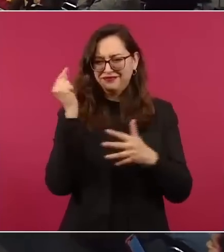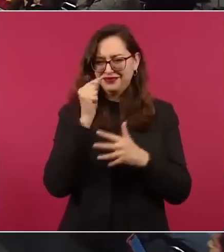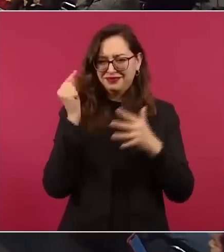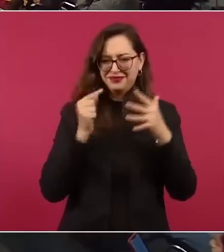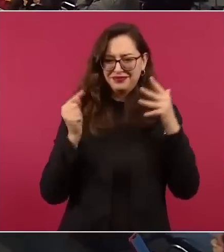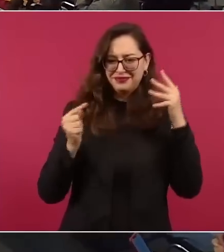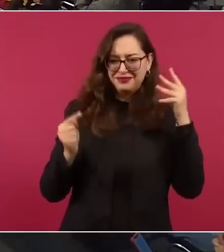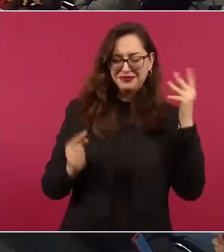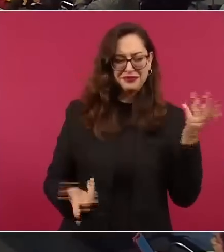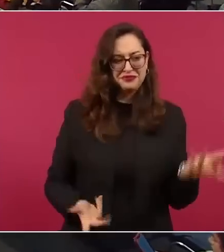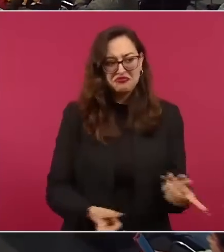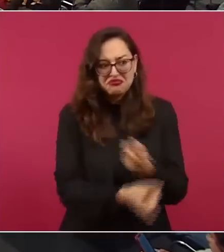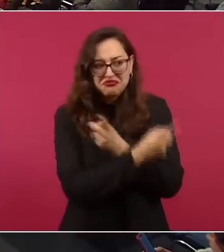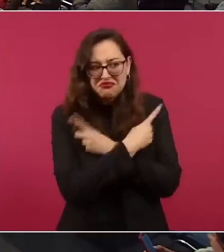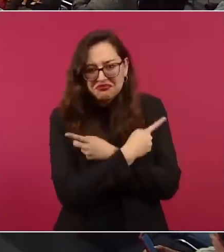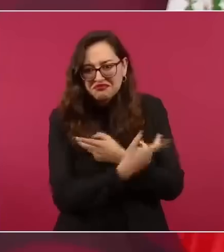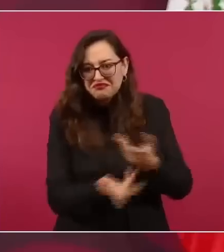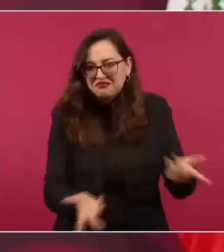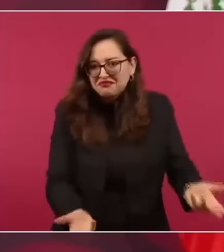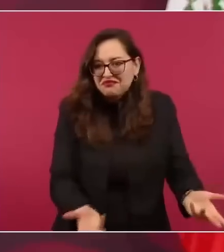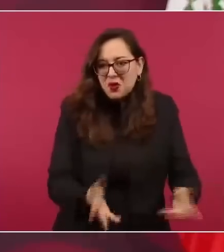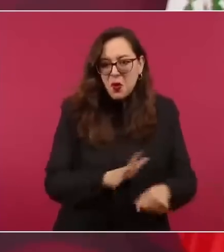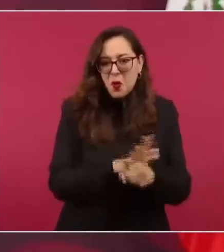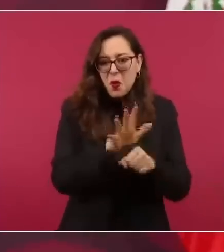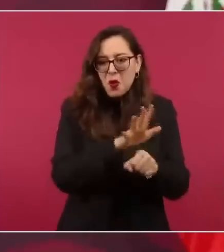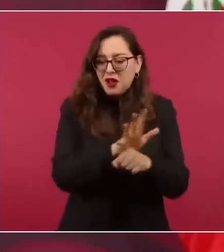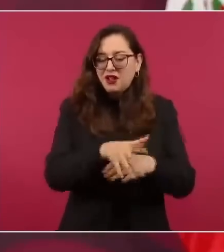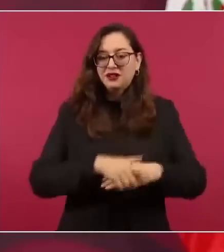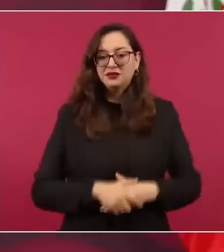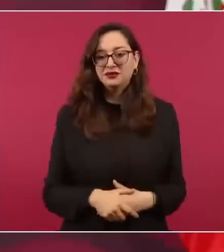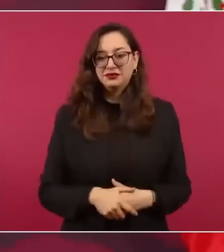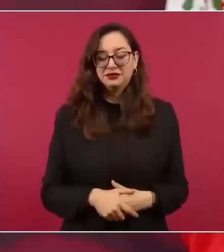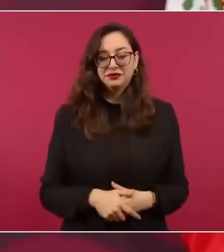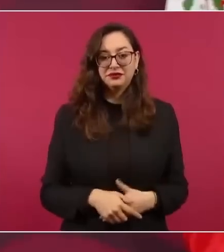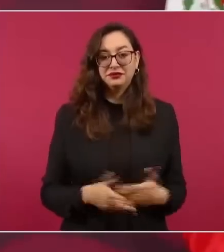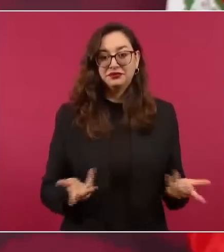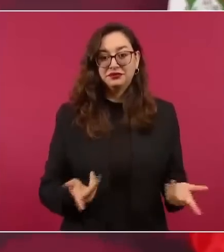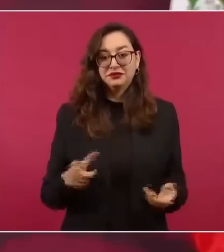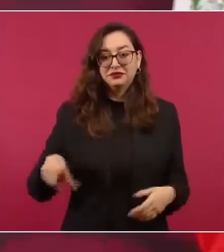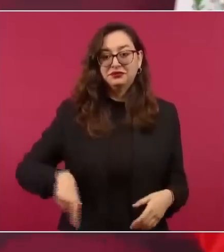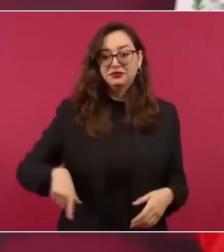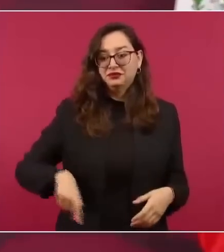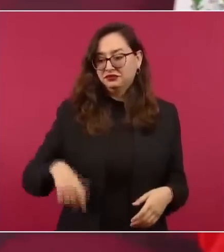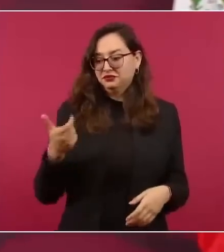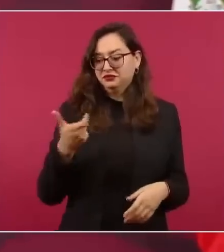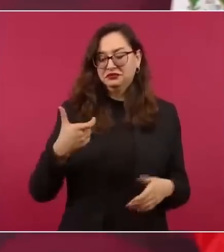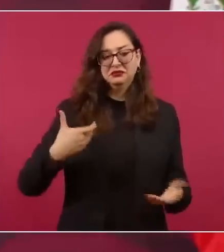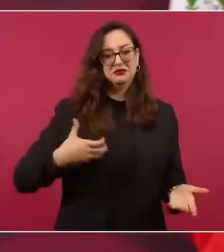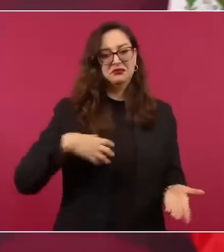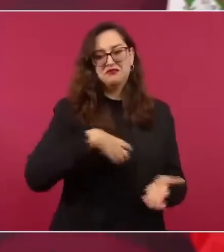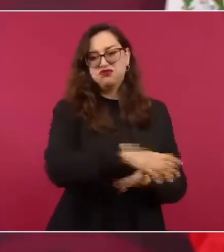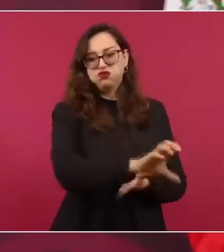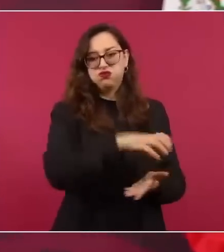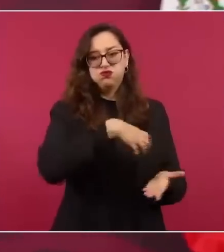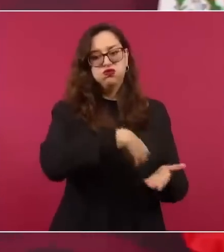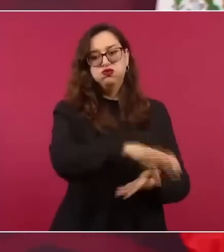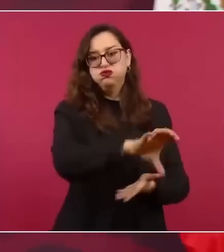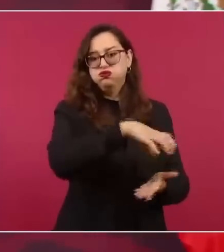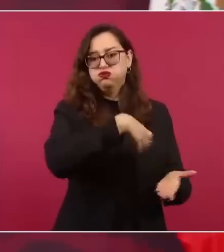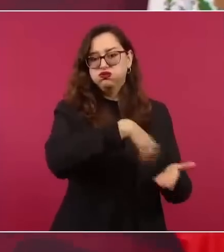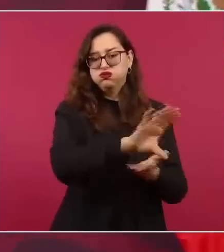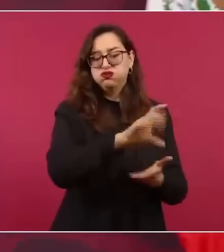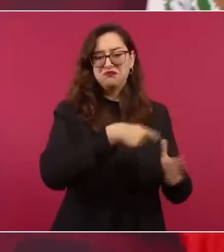recibían dinero a raudales, los tenían comprados, maiciados